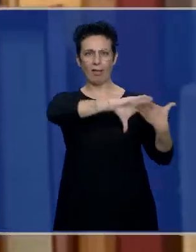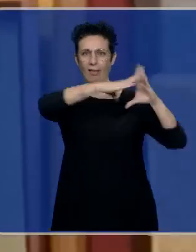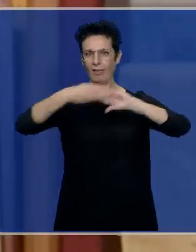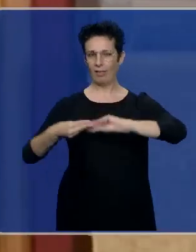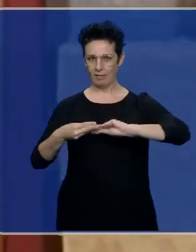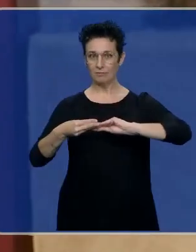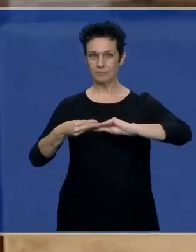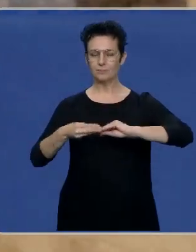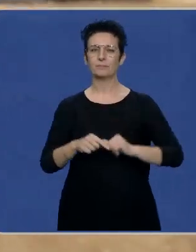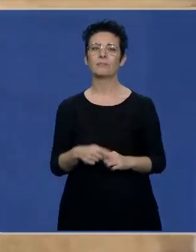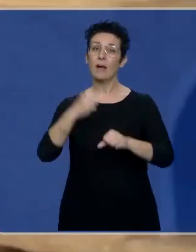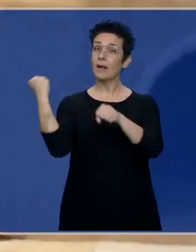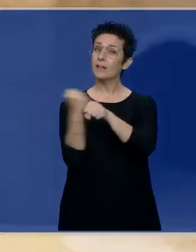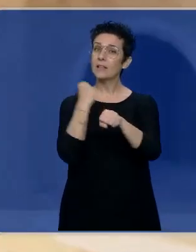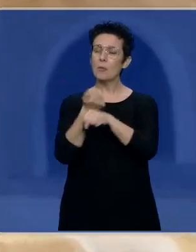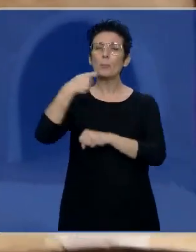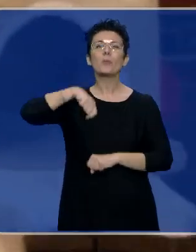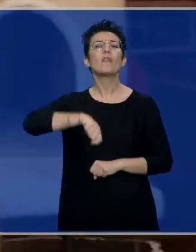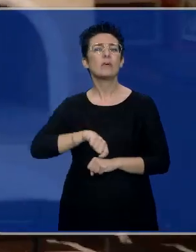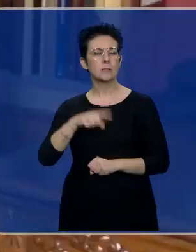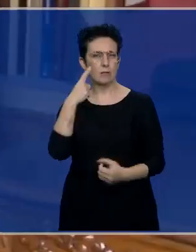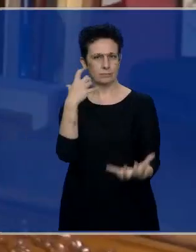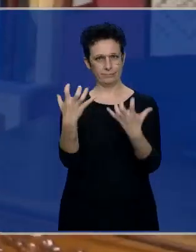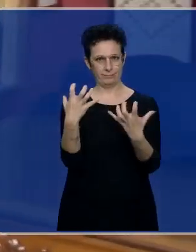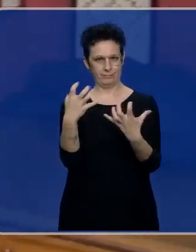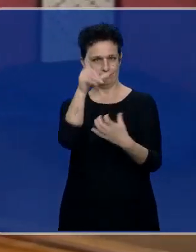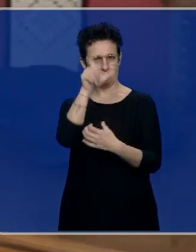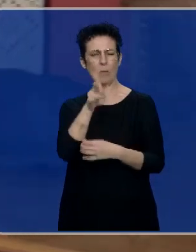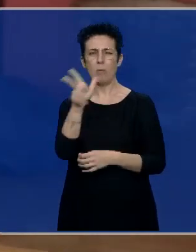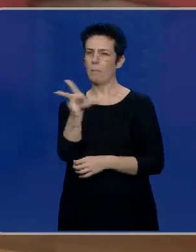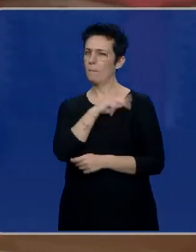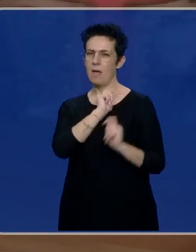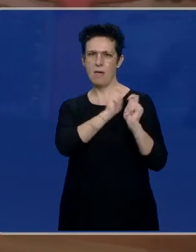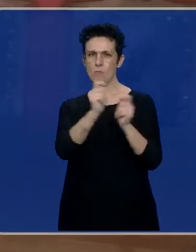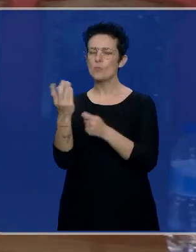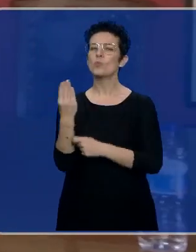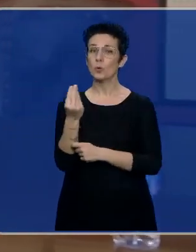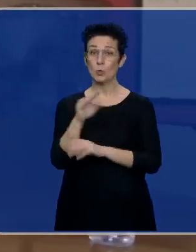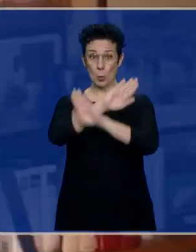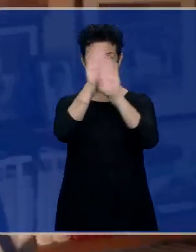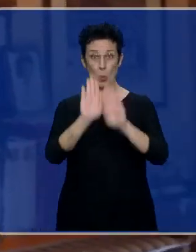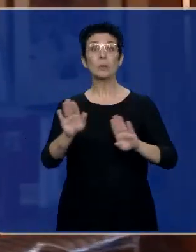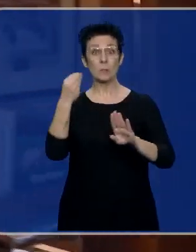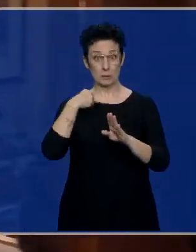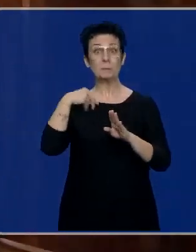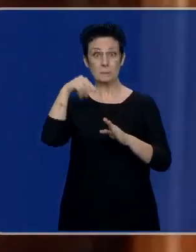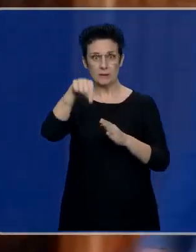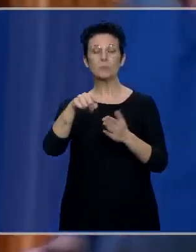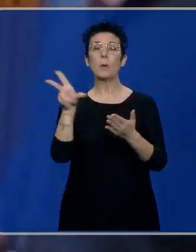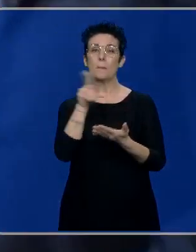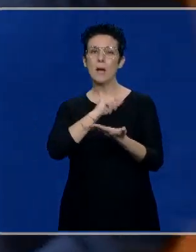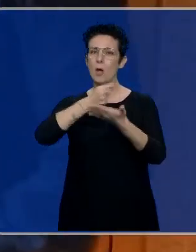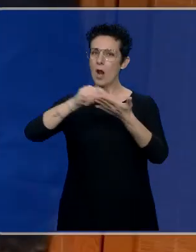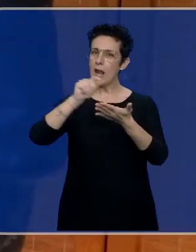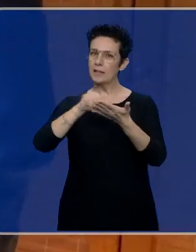de novela. Su trayectoria profesional fue distinguida con numerosos galardones. El último, el Premio de las Letras de Castilla y León